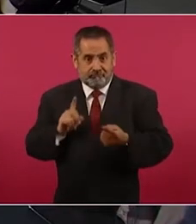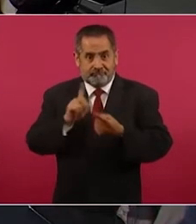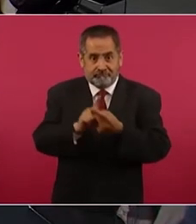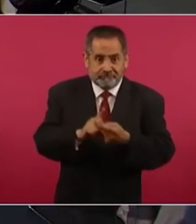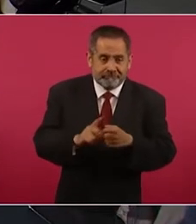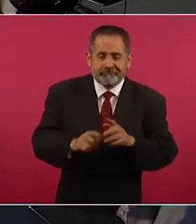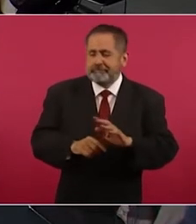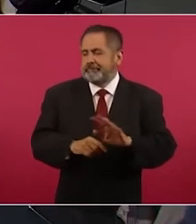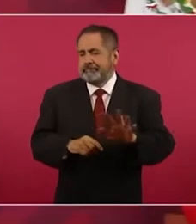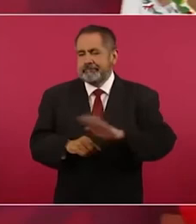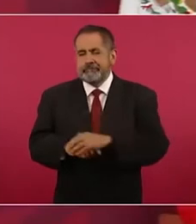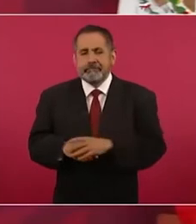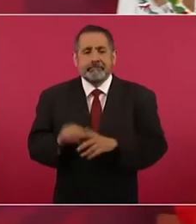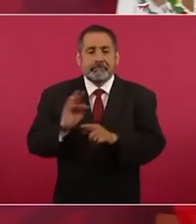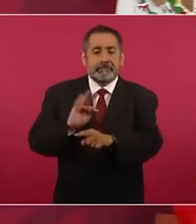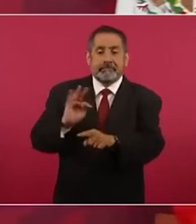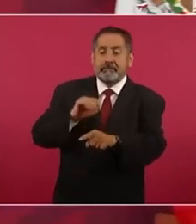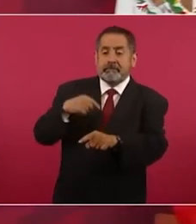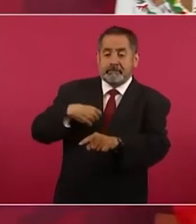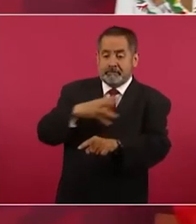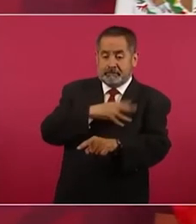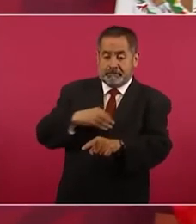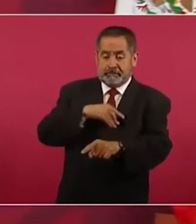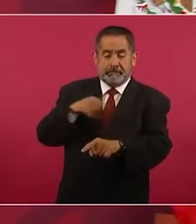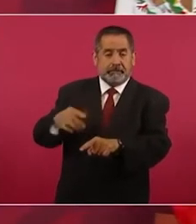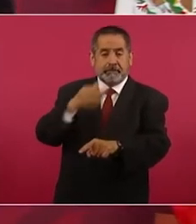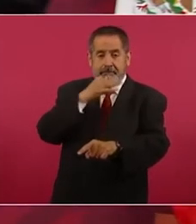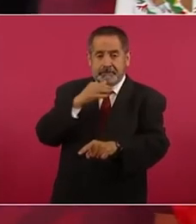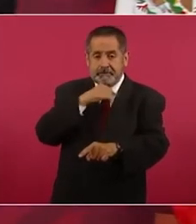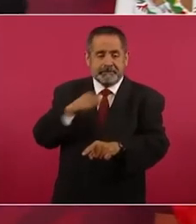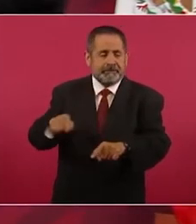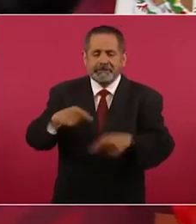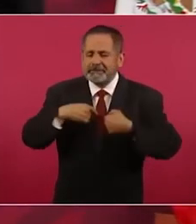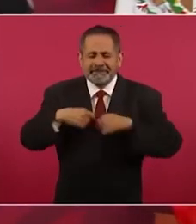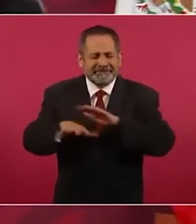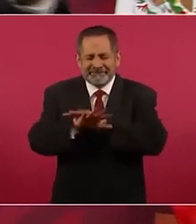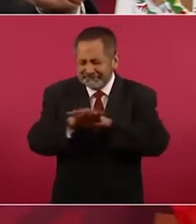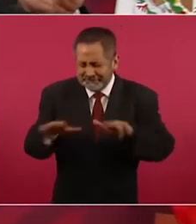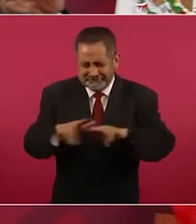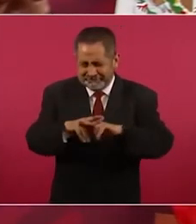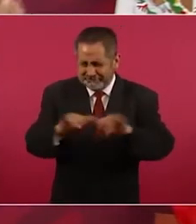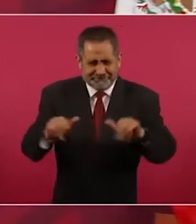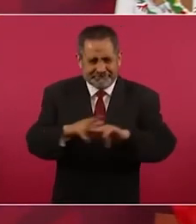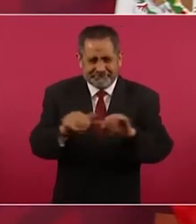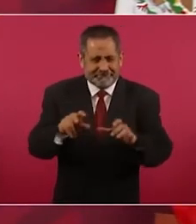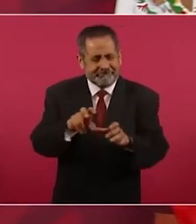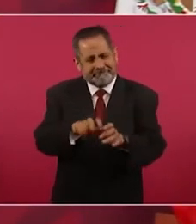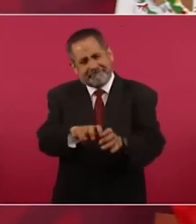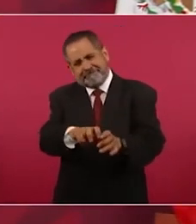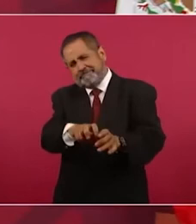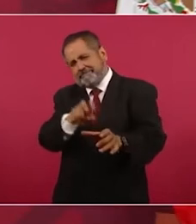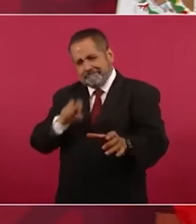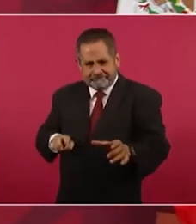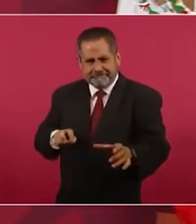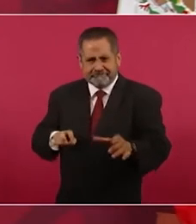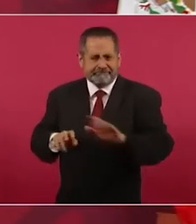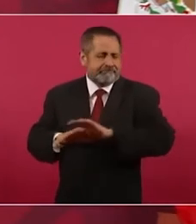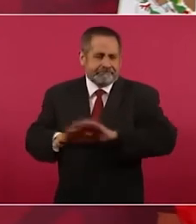fiesta sea de mis hijos nada nada nada y